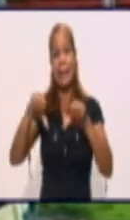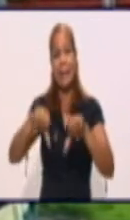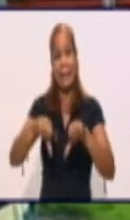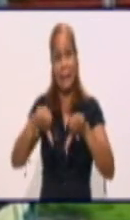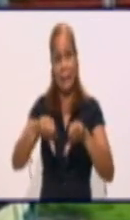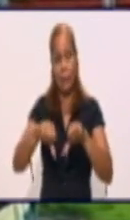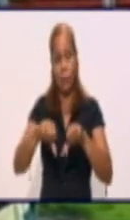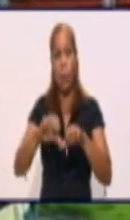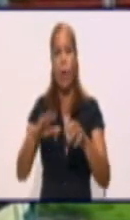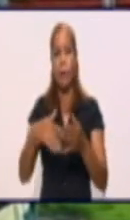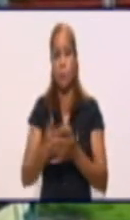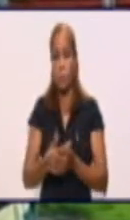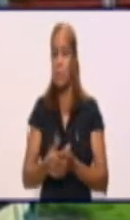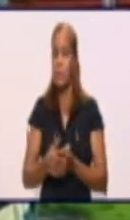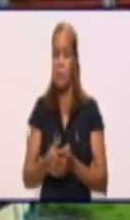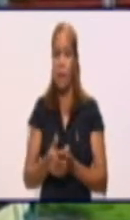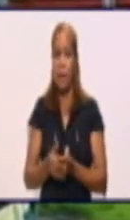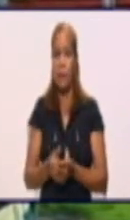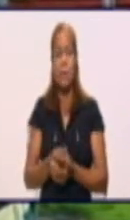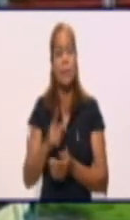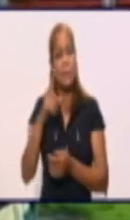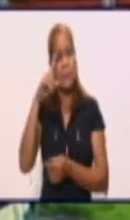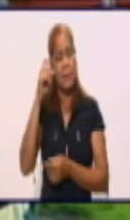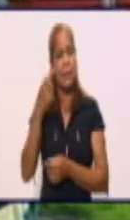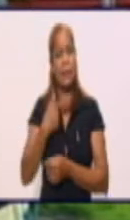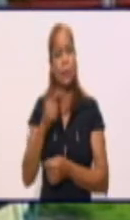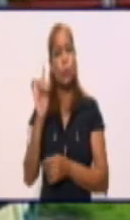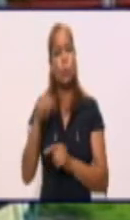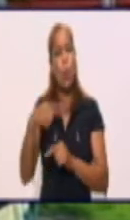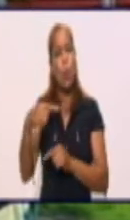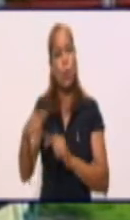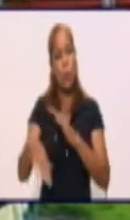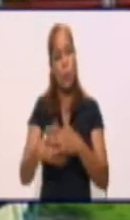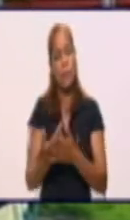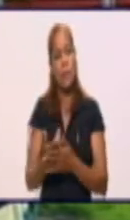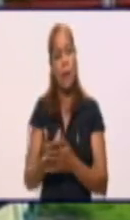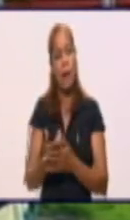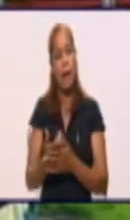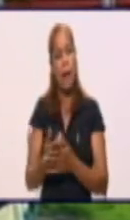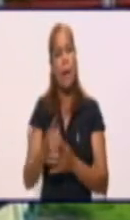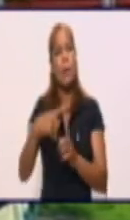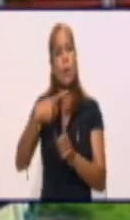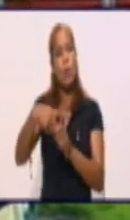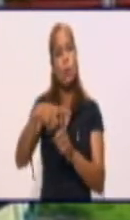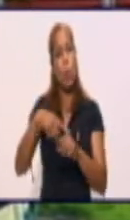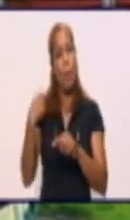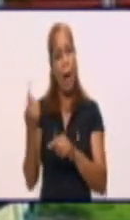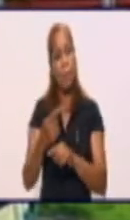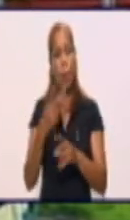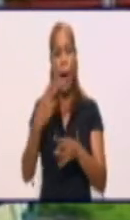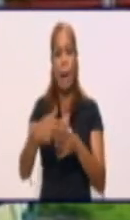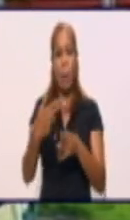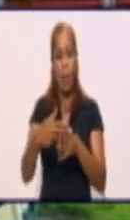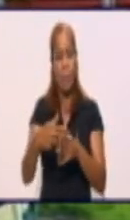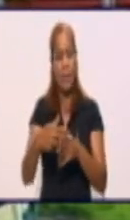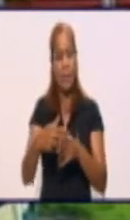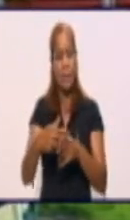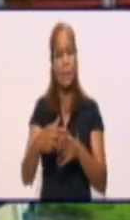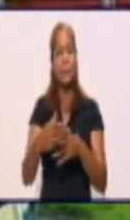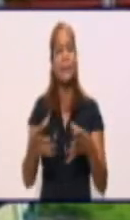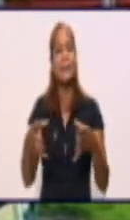por supuesto estaremos al tanto de la evolución de estos pacientes y sumarnos a nombre del colectivo de nuestro programa,